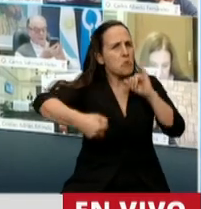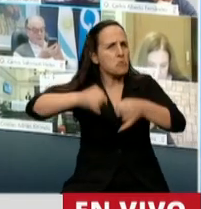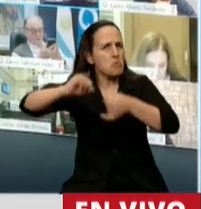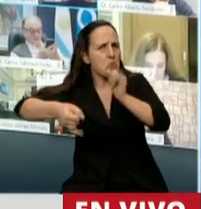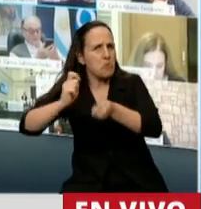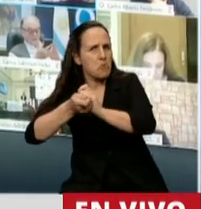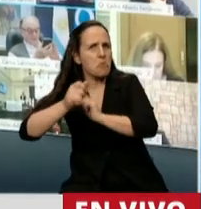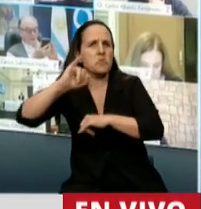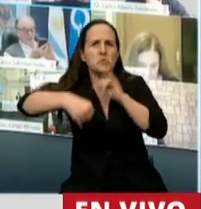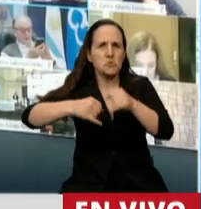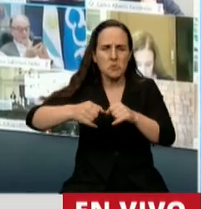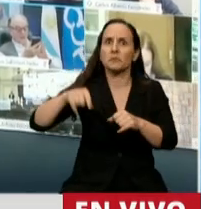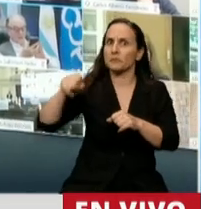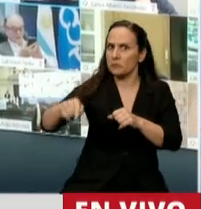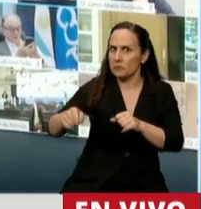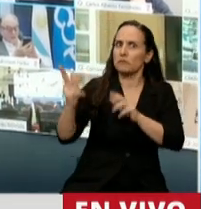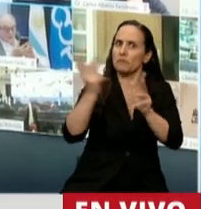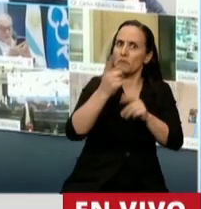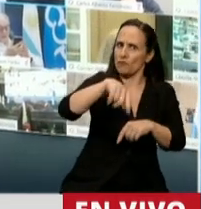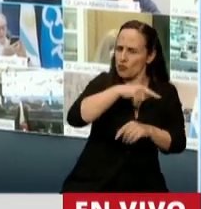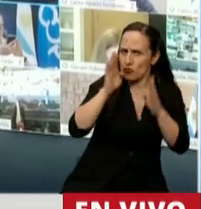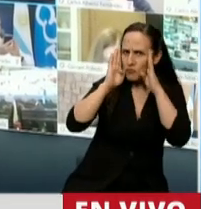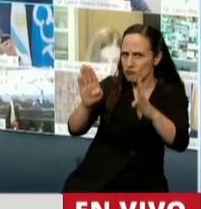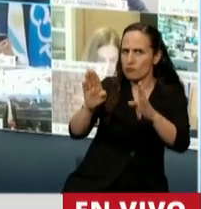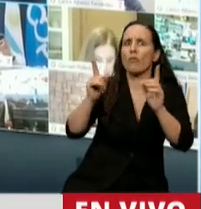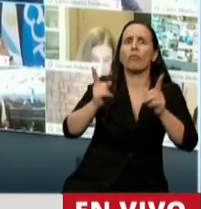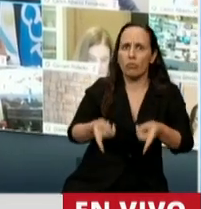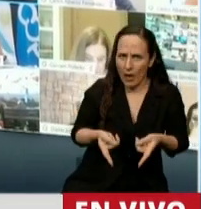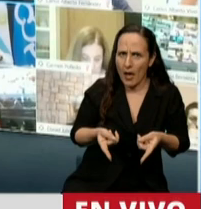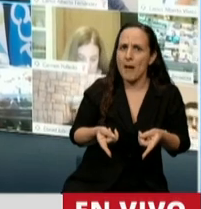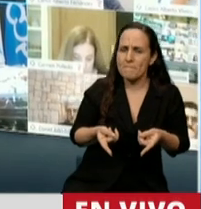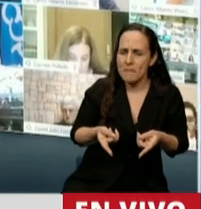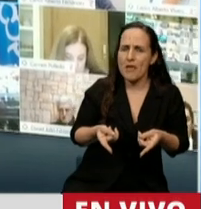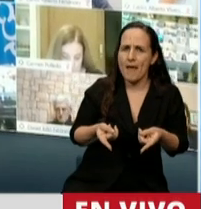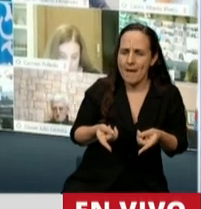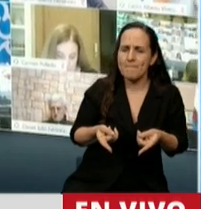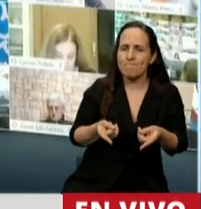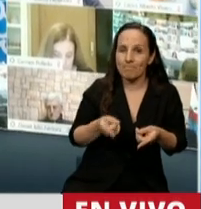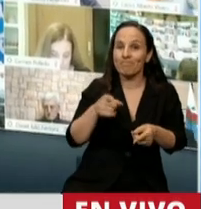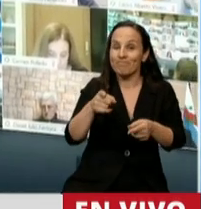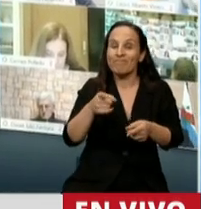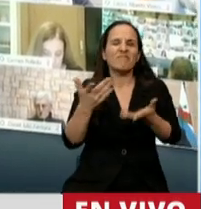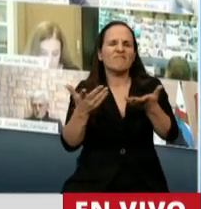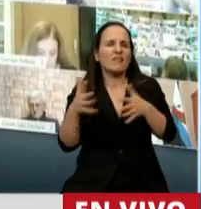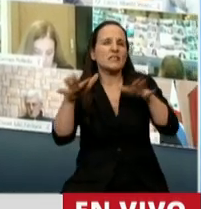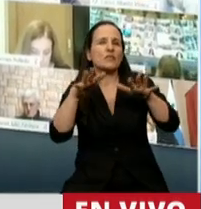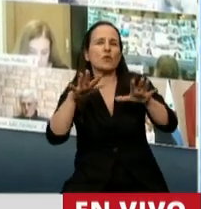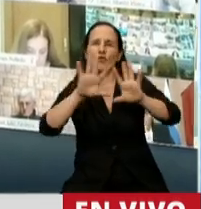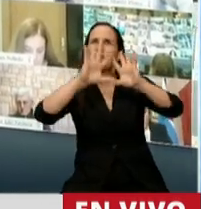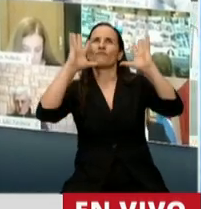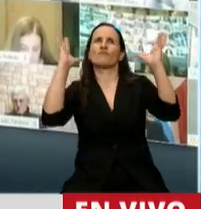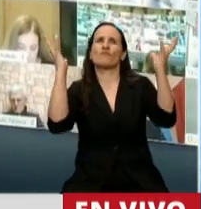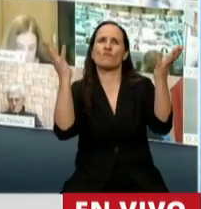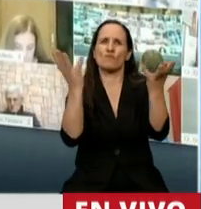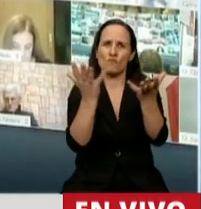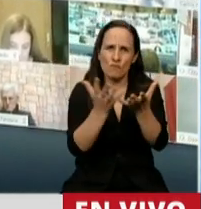también lo escuchamos con atención y yo escuchaba analizar en el contexto internacional cuánto ha sido